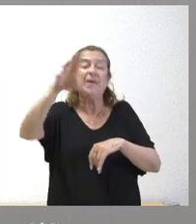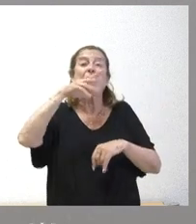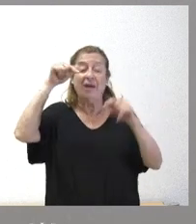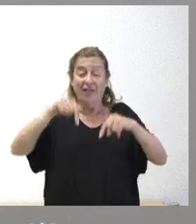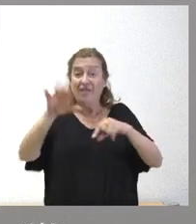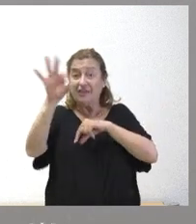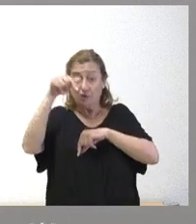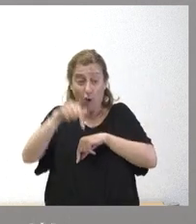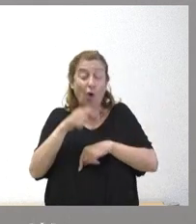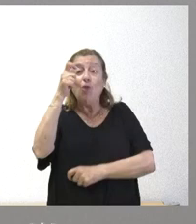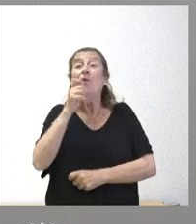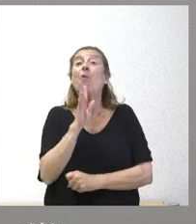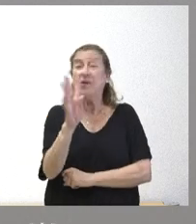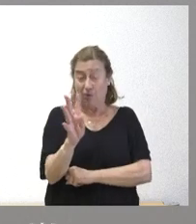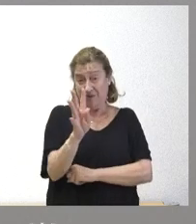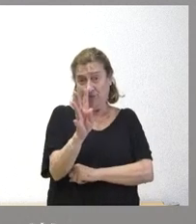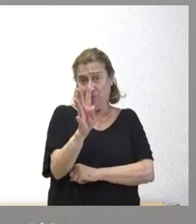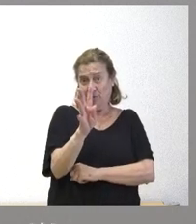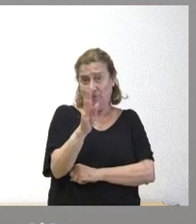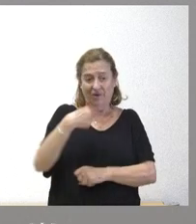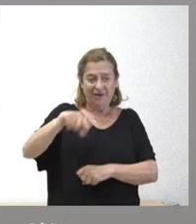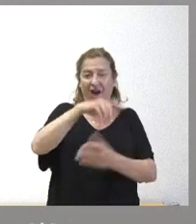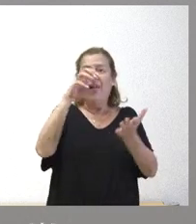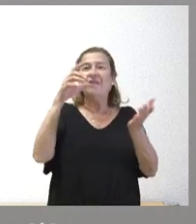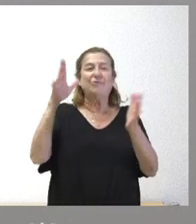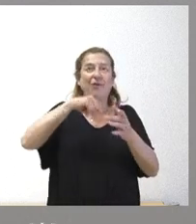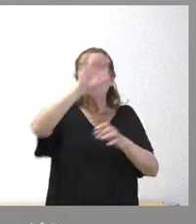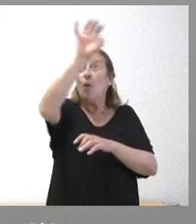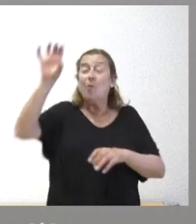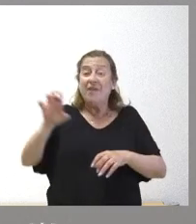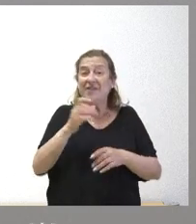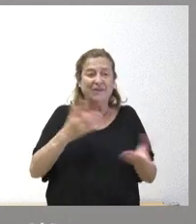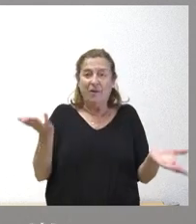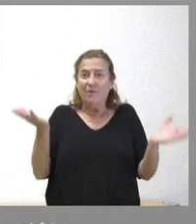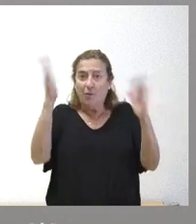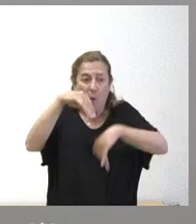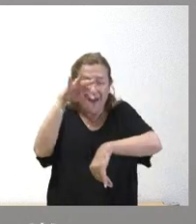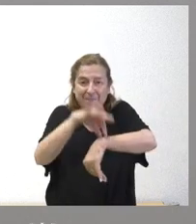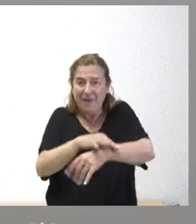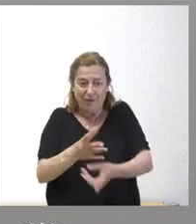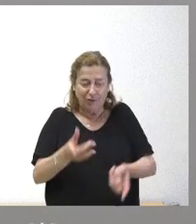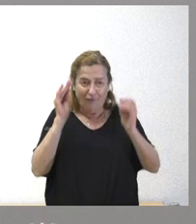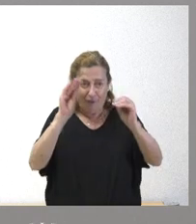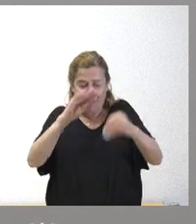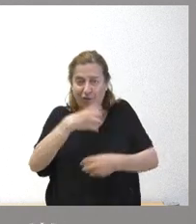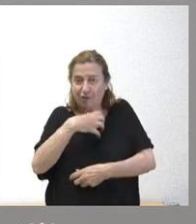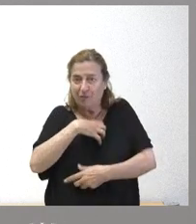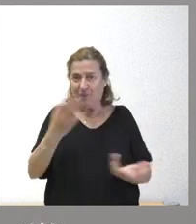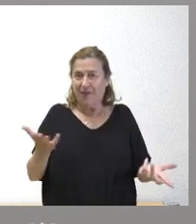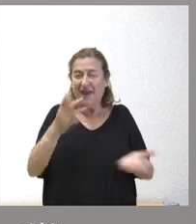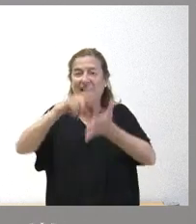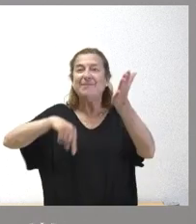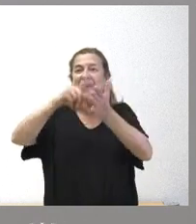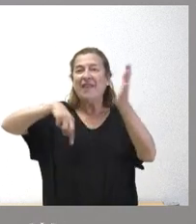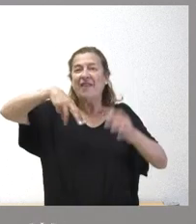cuatro años. que durante cuatro años las comunidades autónomas van a carecer de esas personas que se estén formando en la especialidad